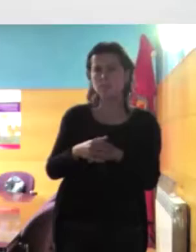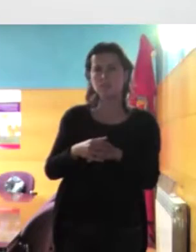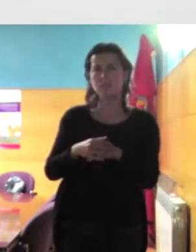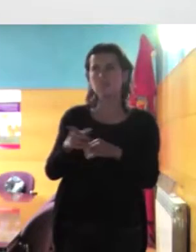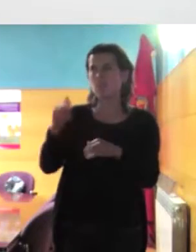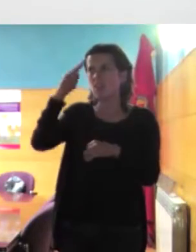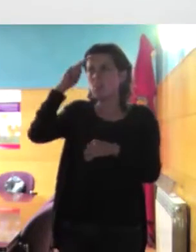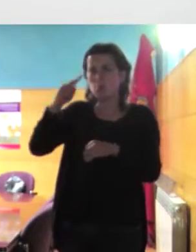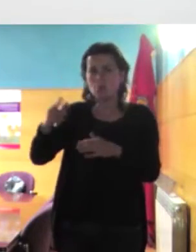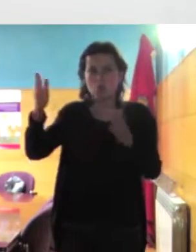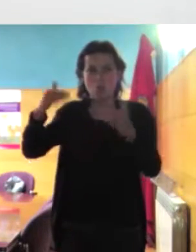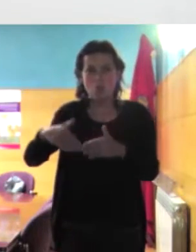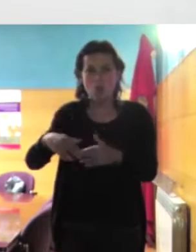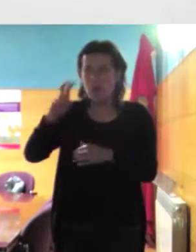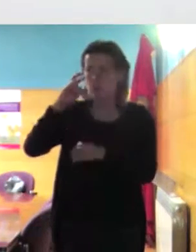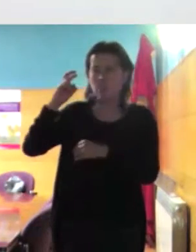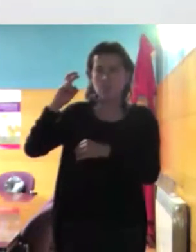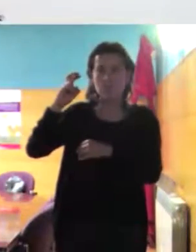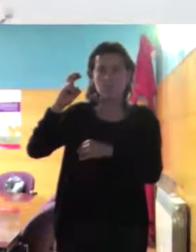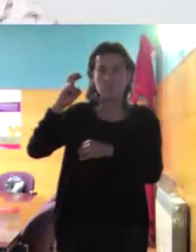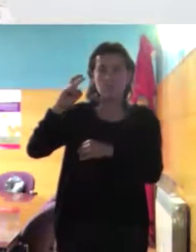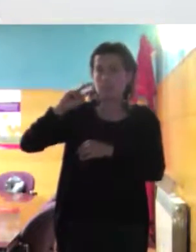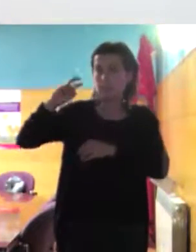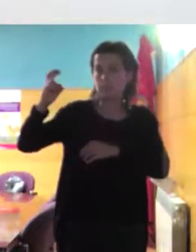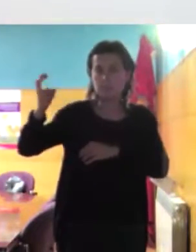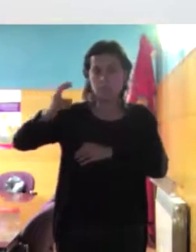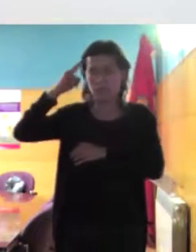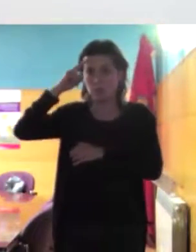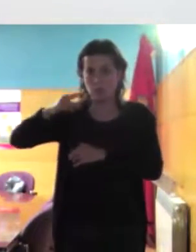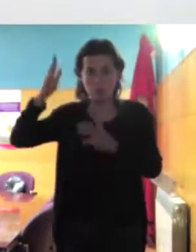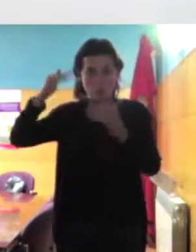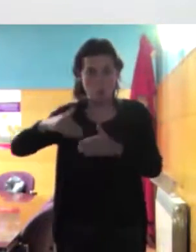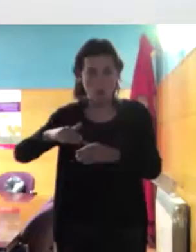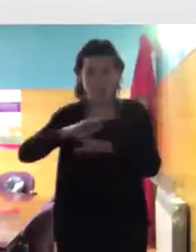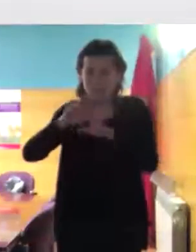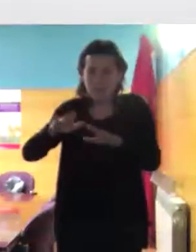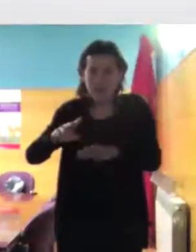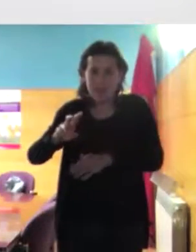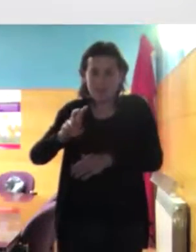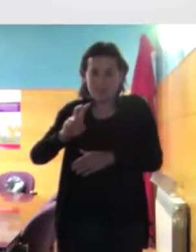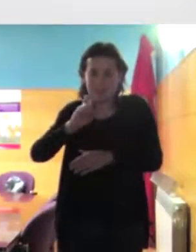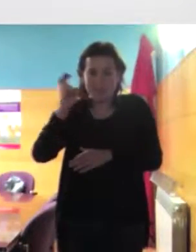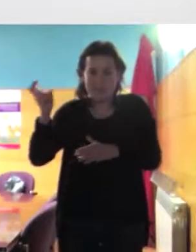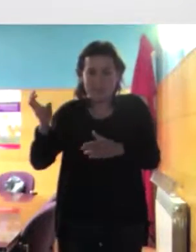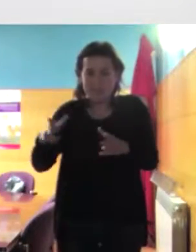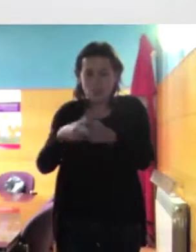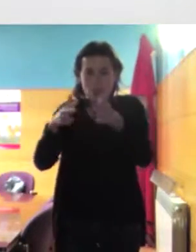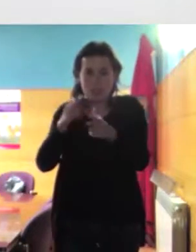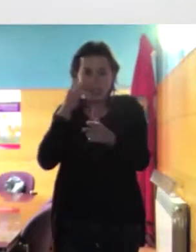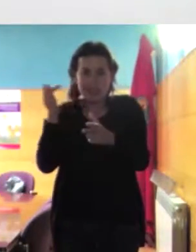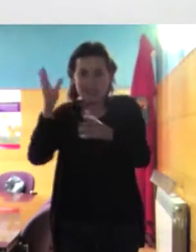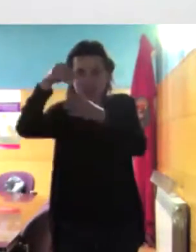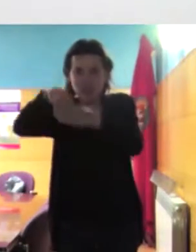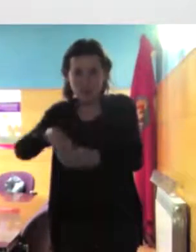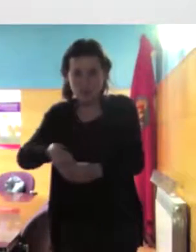respeto con la diversidad procedente que ya es una diversidad local porque ya son autóctonos de tercera generación